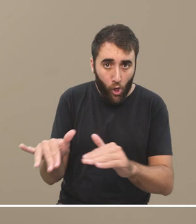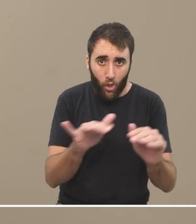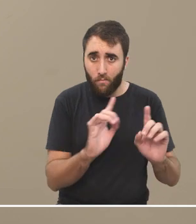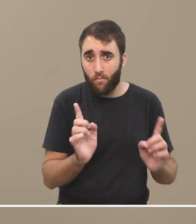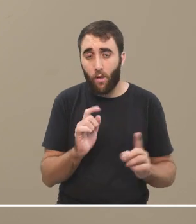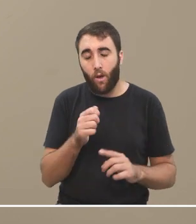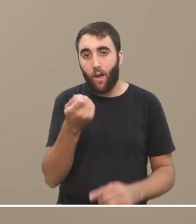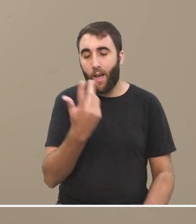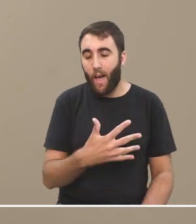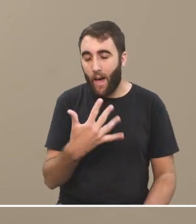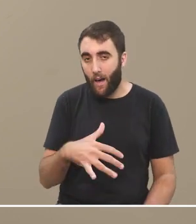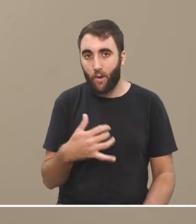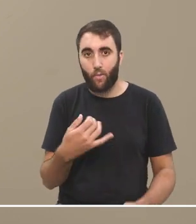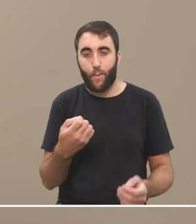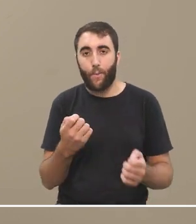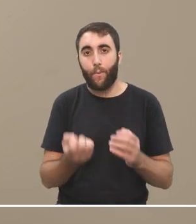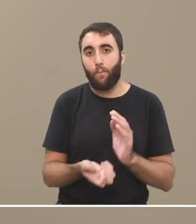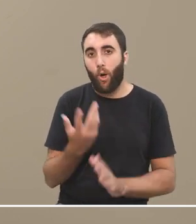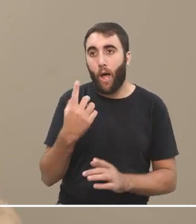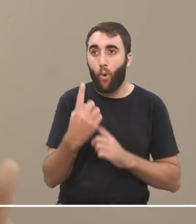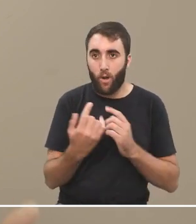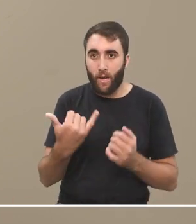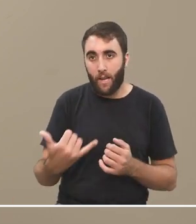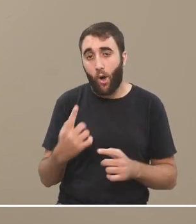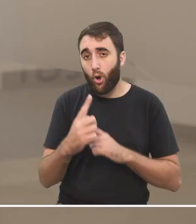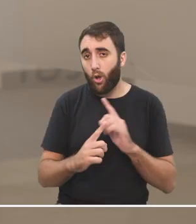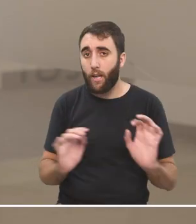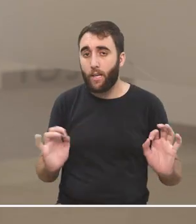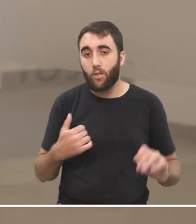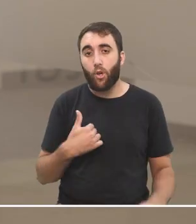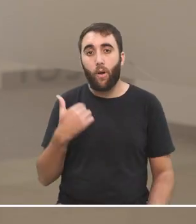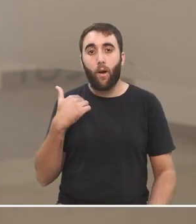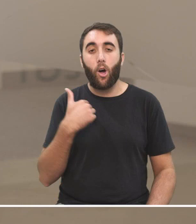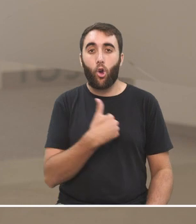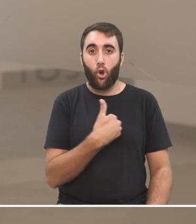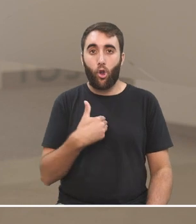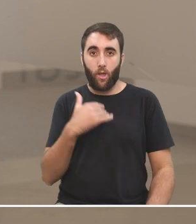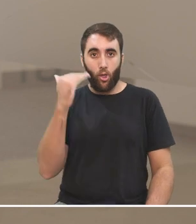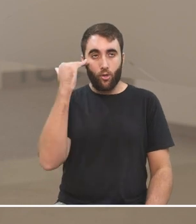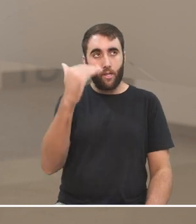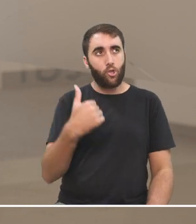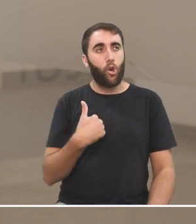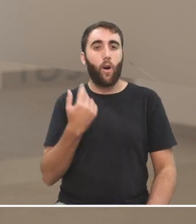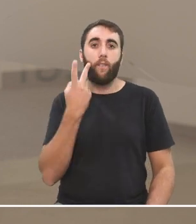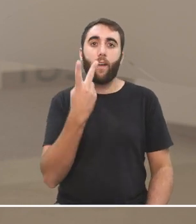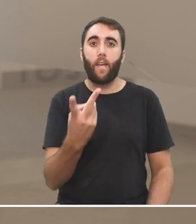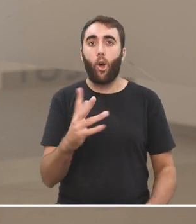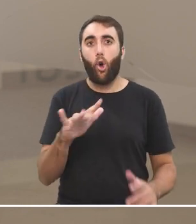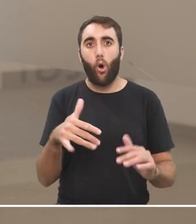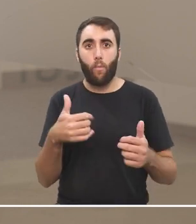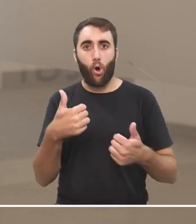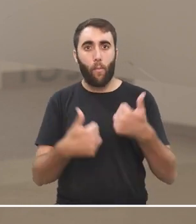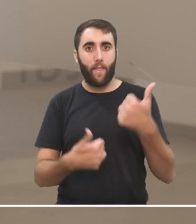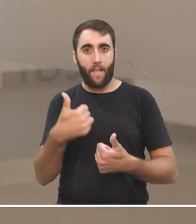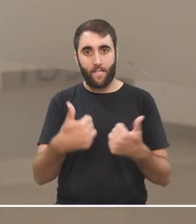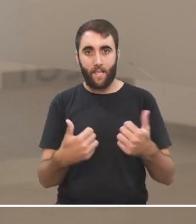eso. Eran productos caros, sofisticados. Algunos lo tenían, otros no. Y en mi rol docente yo veía eso como una especie de rival de la